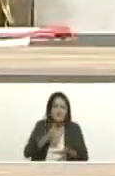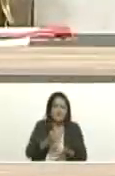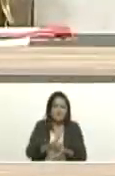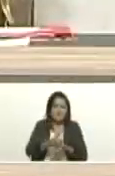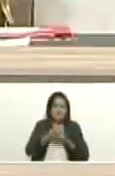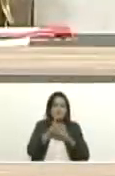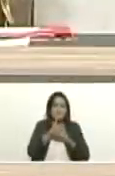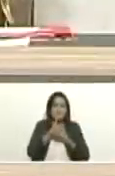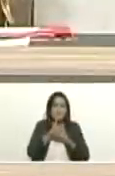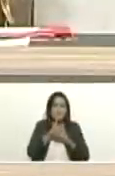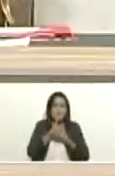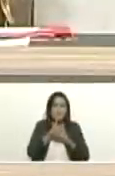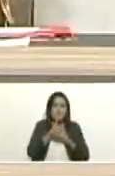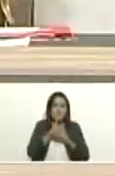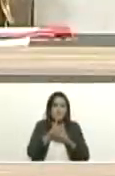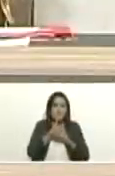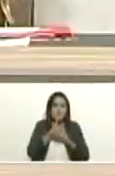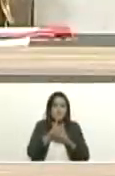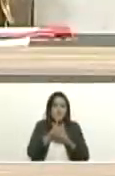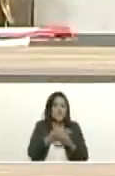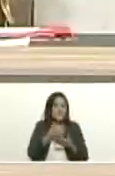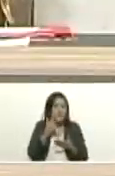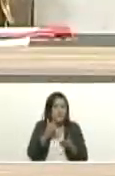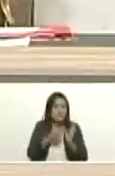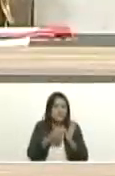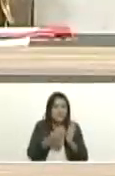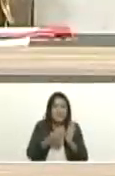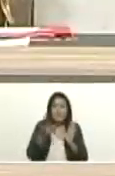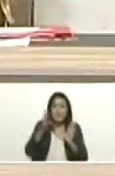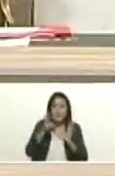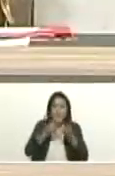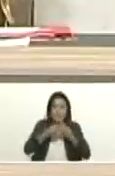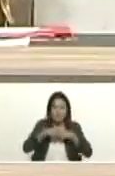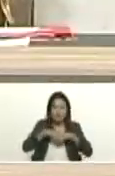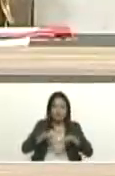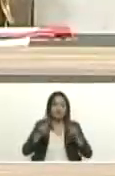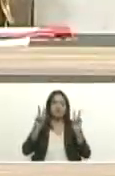toda la gente que quiere ver a nuestra patria renacer